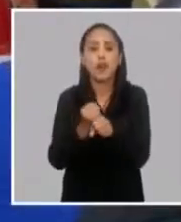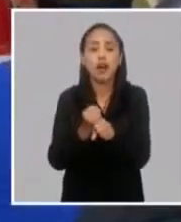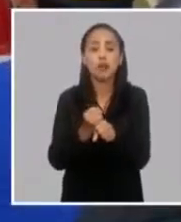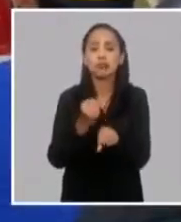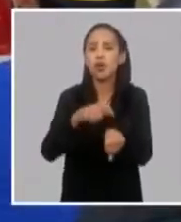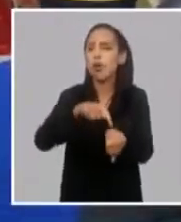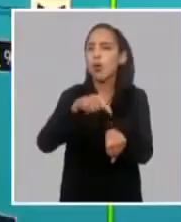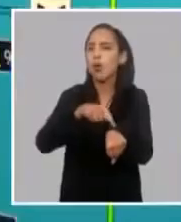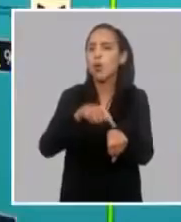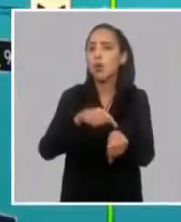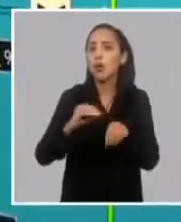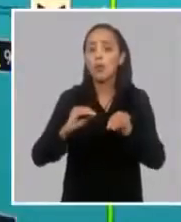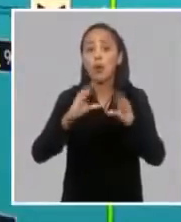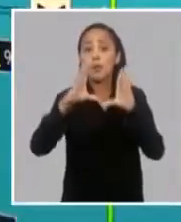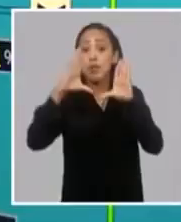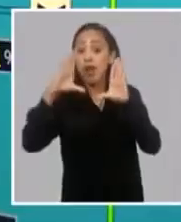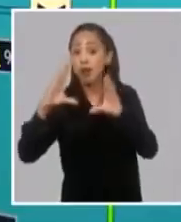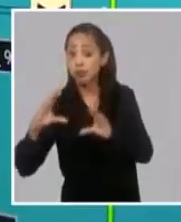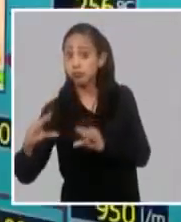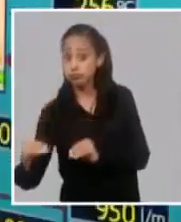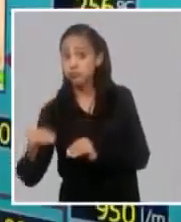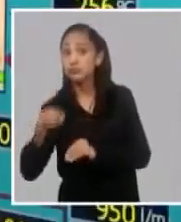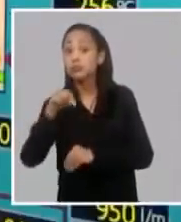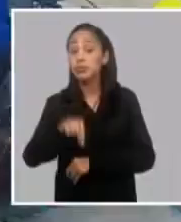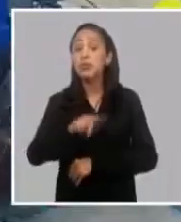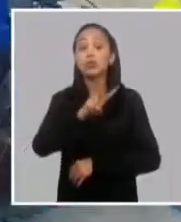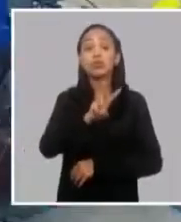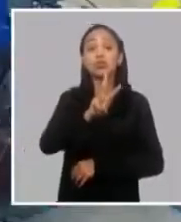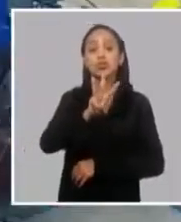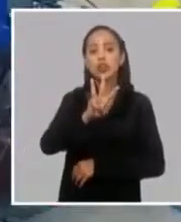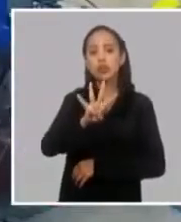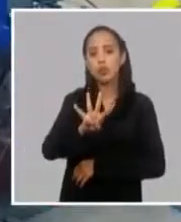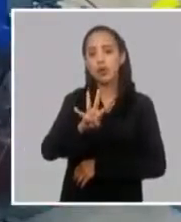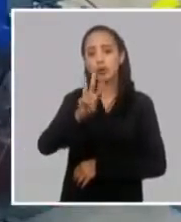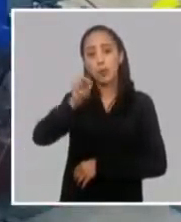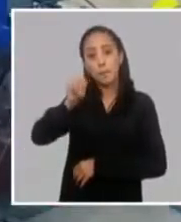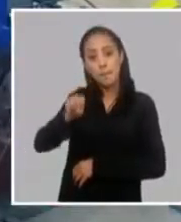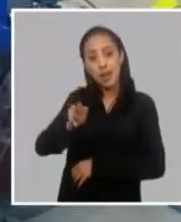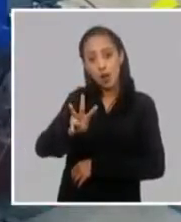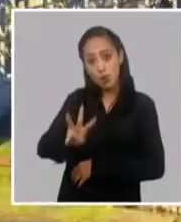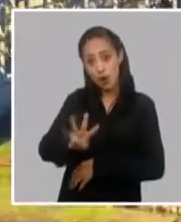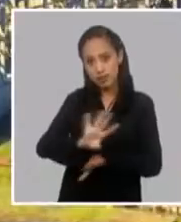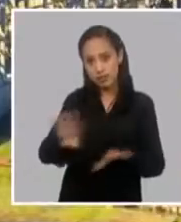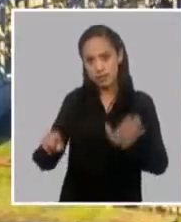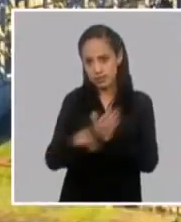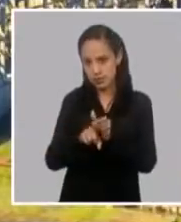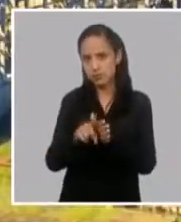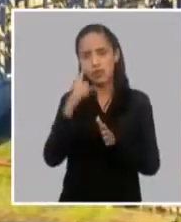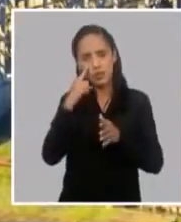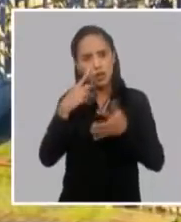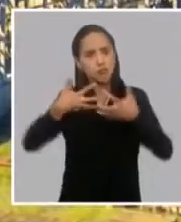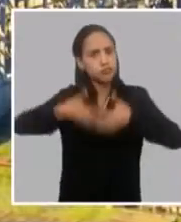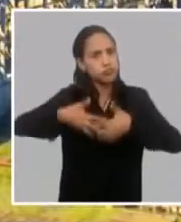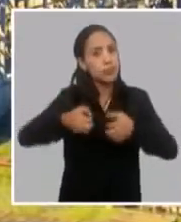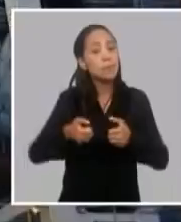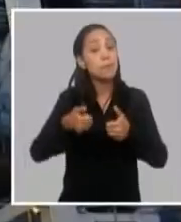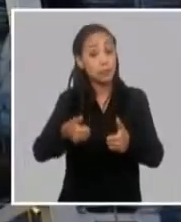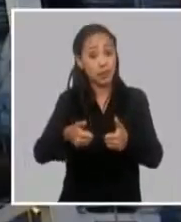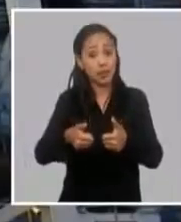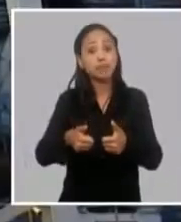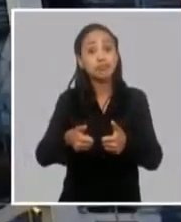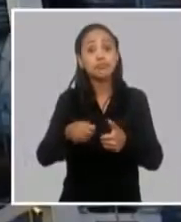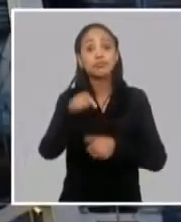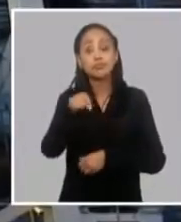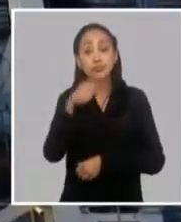y noche, que ya inició con 234 MW. Así que esta sí está dando un gran aporte desde un principio